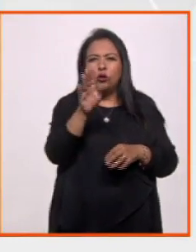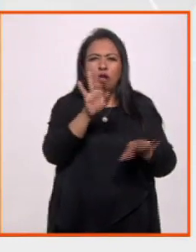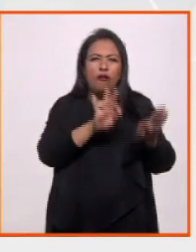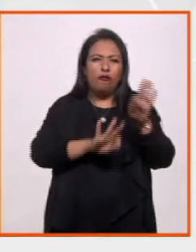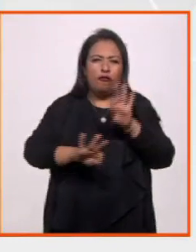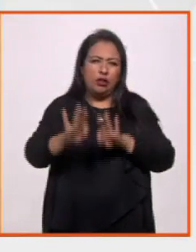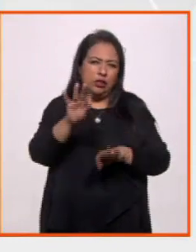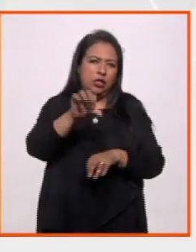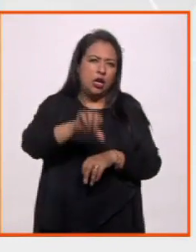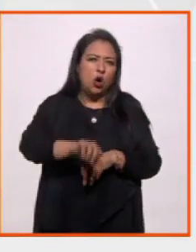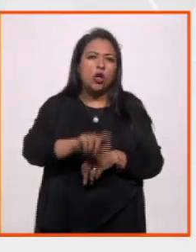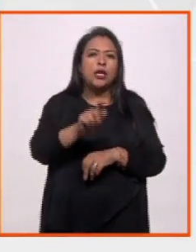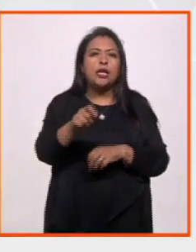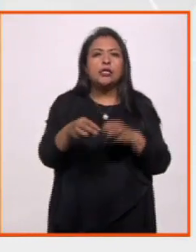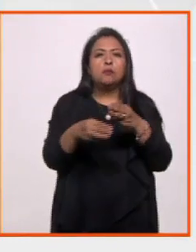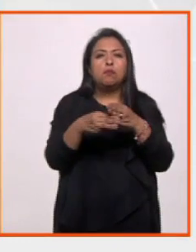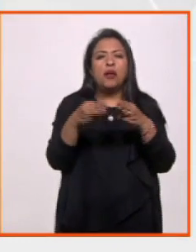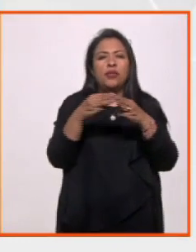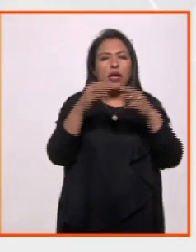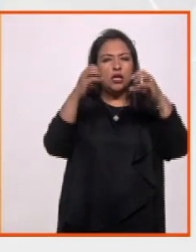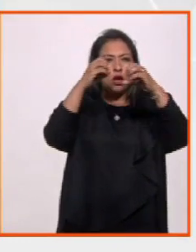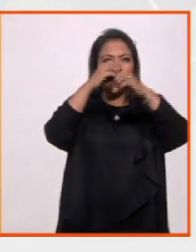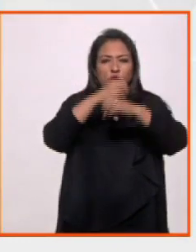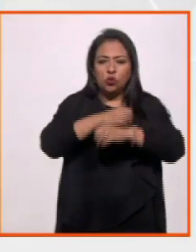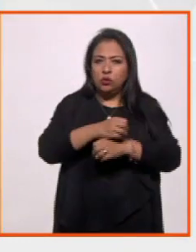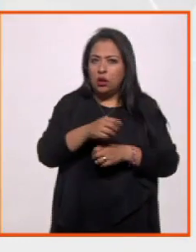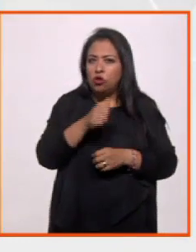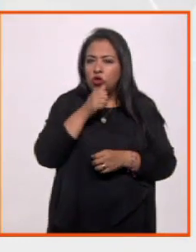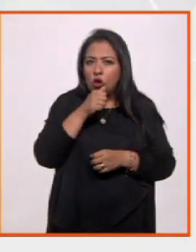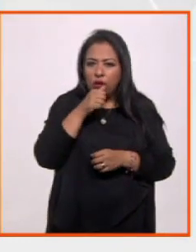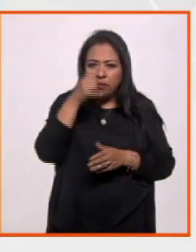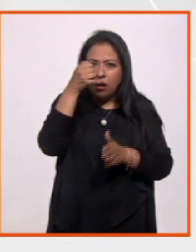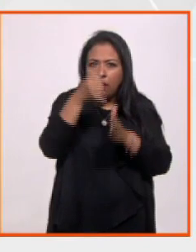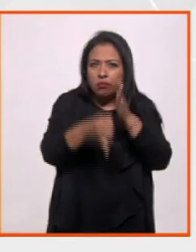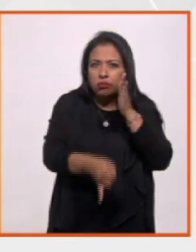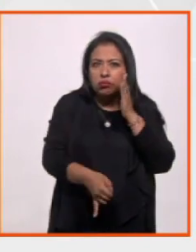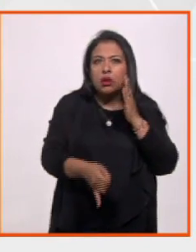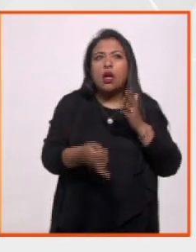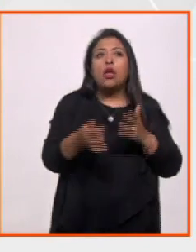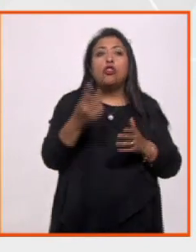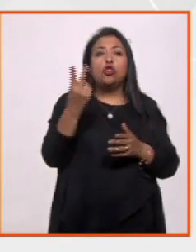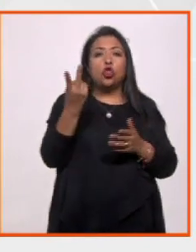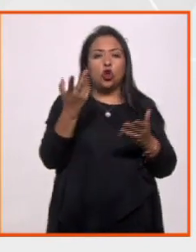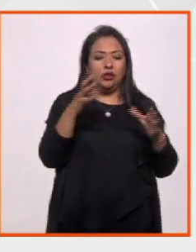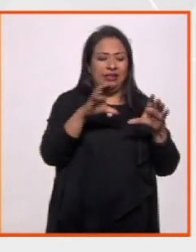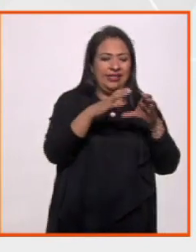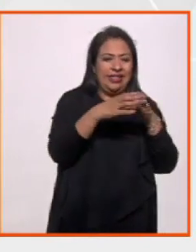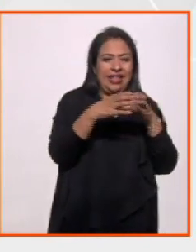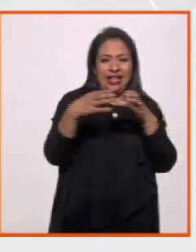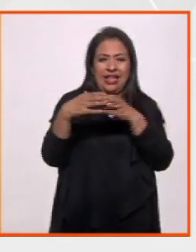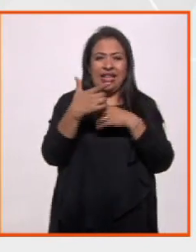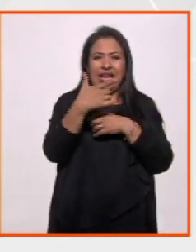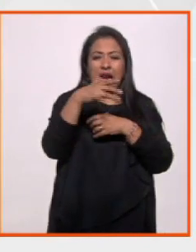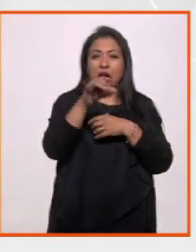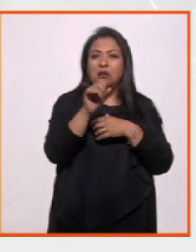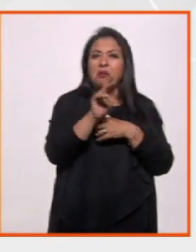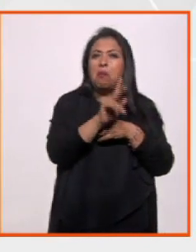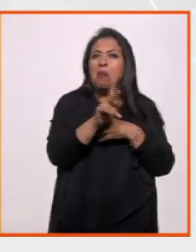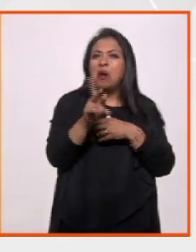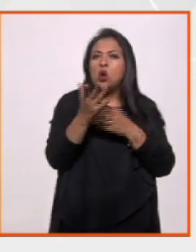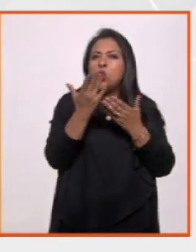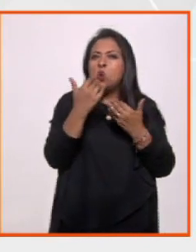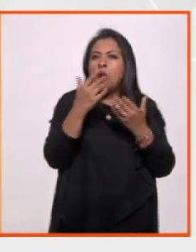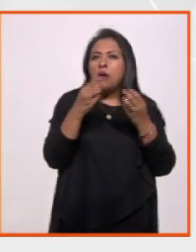física actualmente es la materia oscura, porque con este encuentro de dos galaxias que aparentemente no tienen